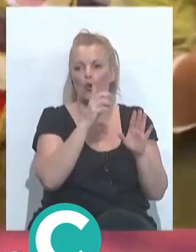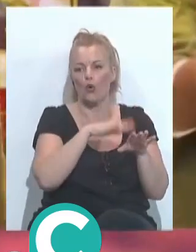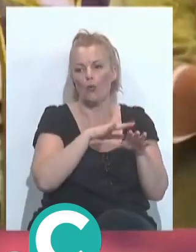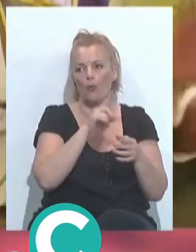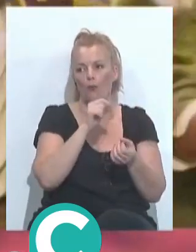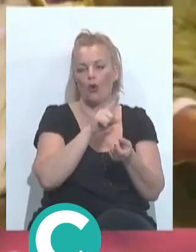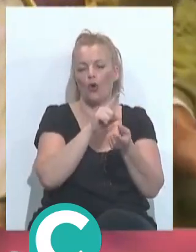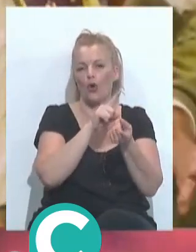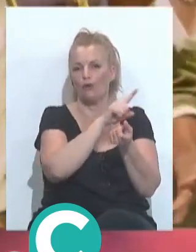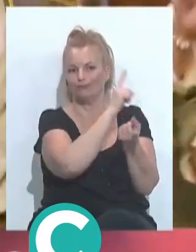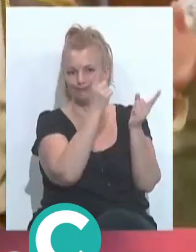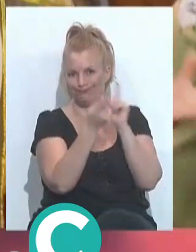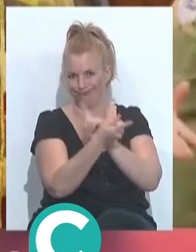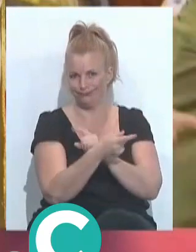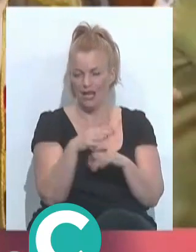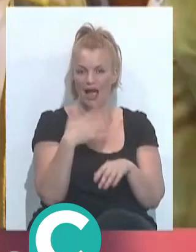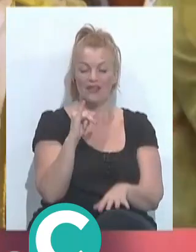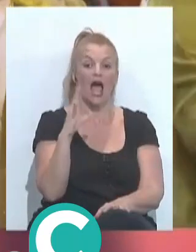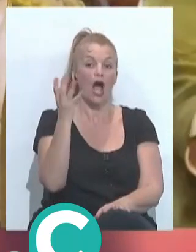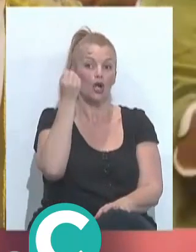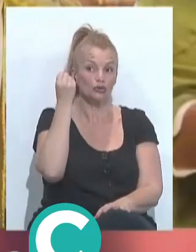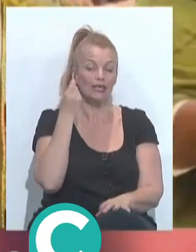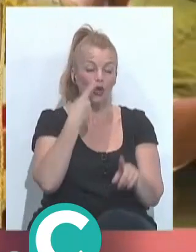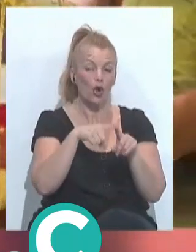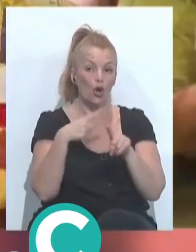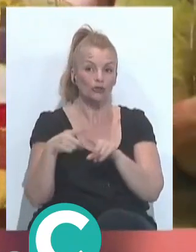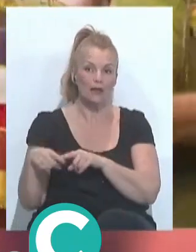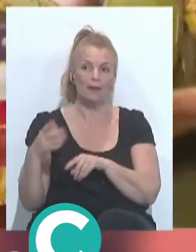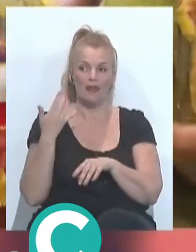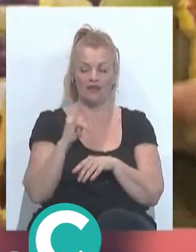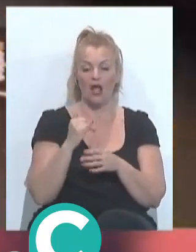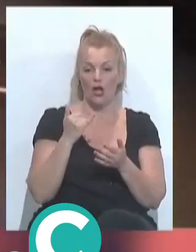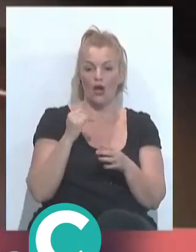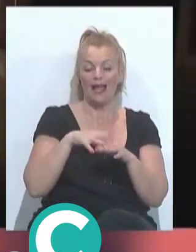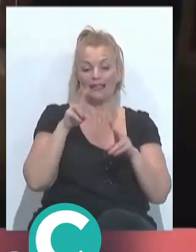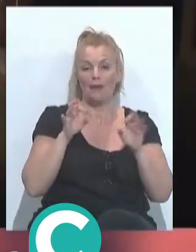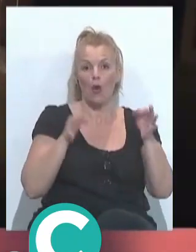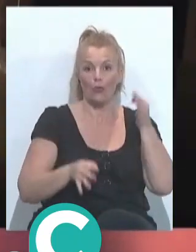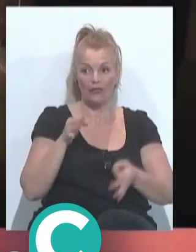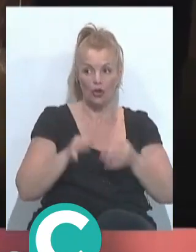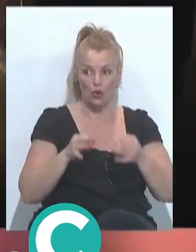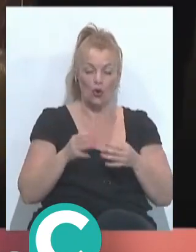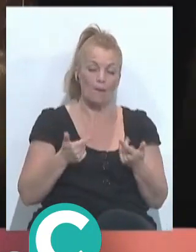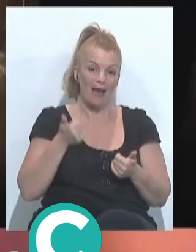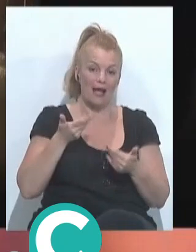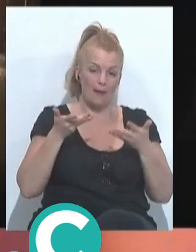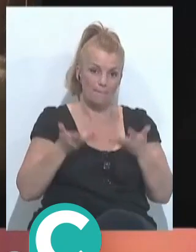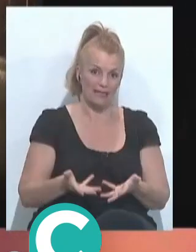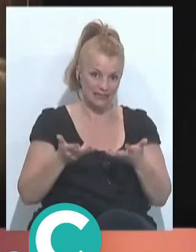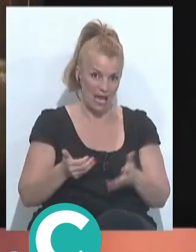poco a retorcerlo es verdad que ha conseguido ciertas cosas pero yo creo que ha dado la clave el tema jurídico yo creo que ha pesado mucho más